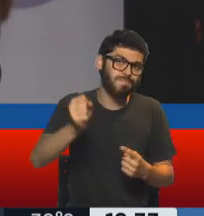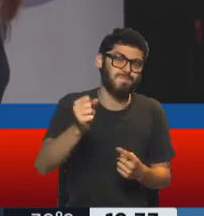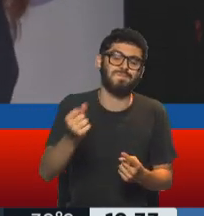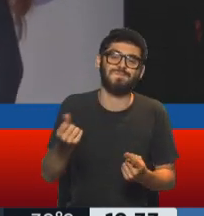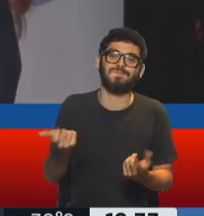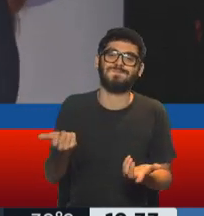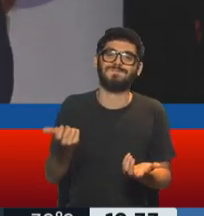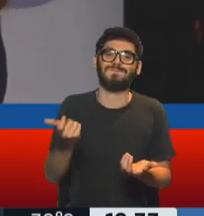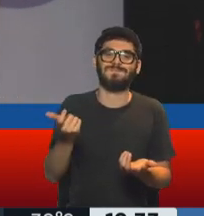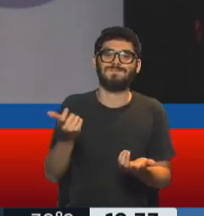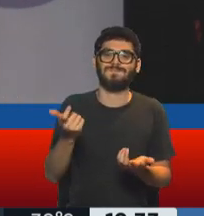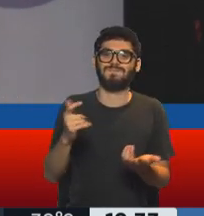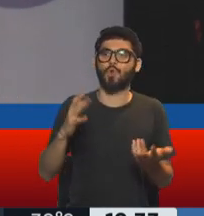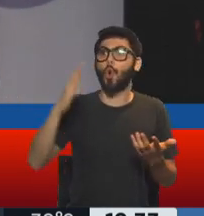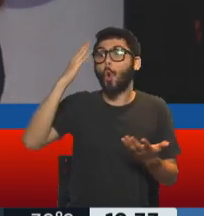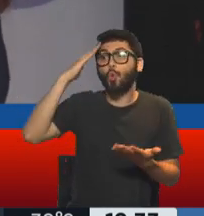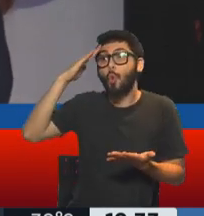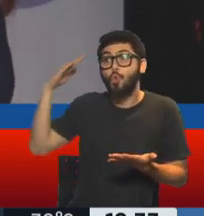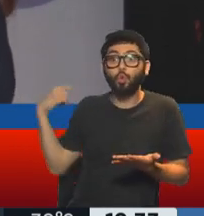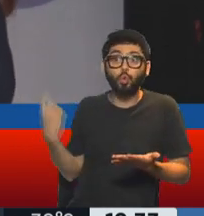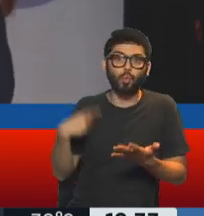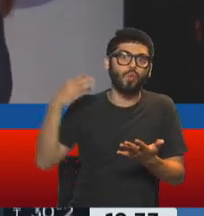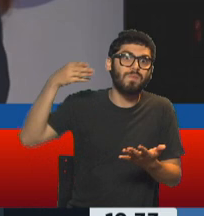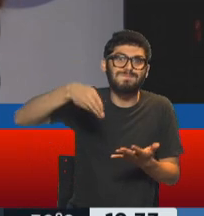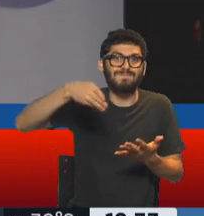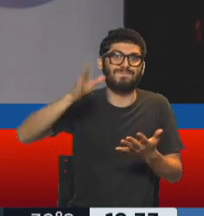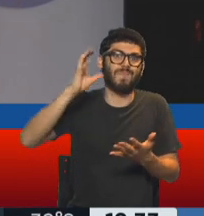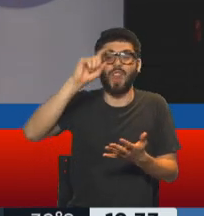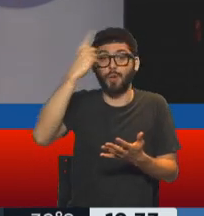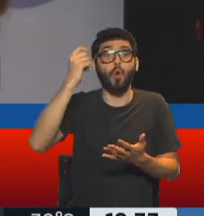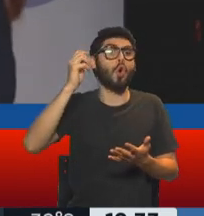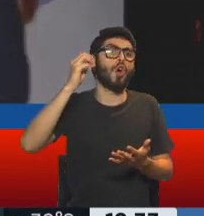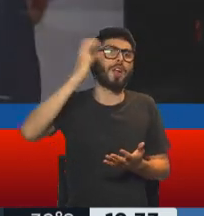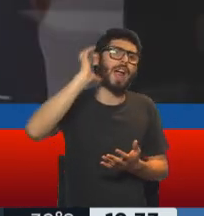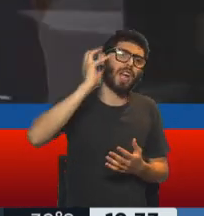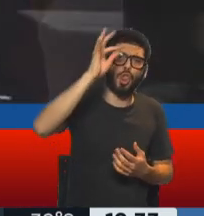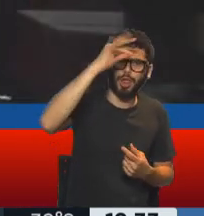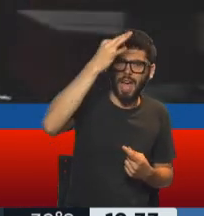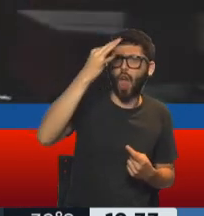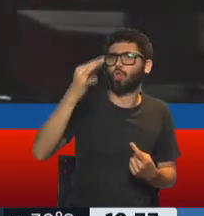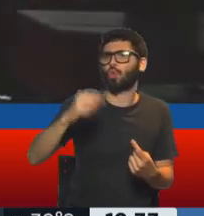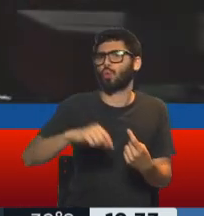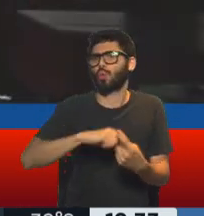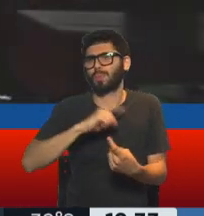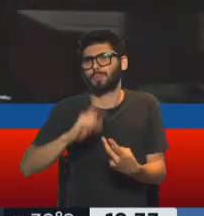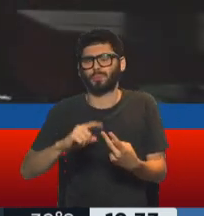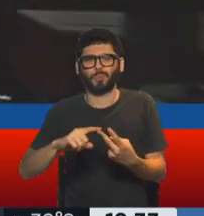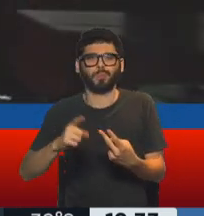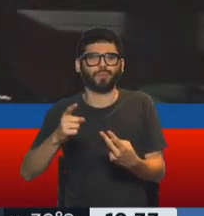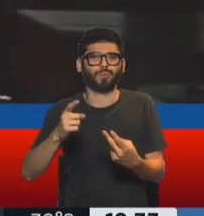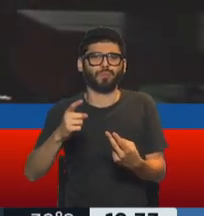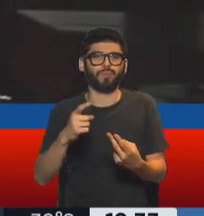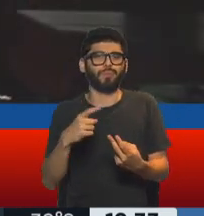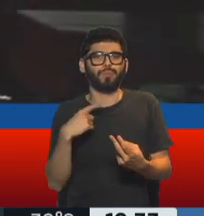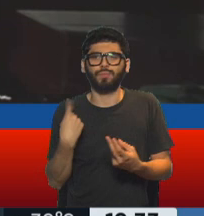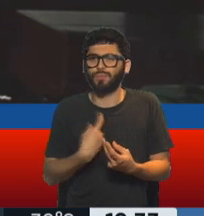gente del mundo de la cultura, donde hemos escuchado radioteatros, donde hemos sido partícipes